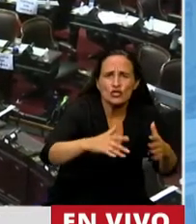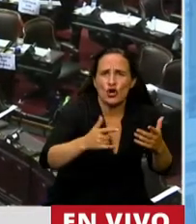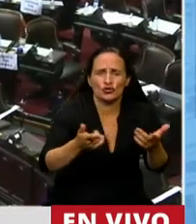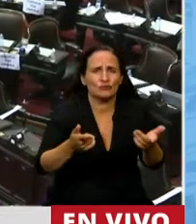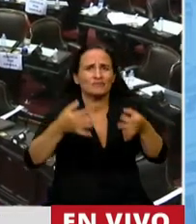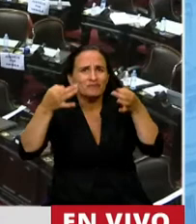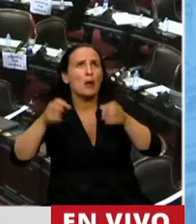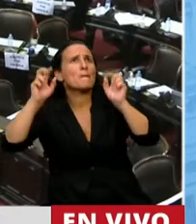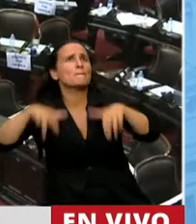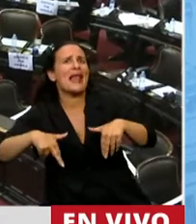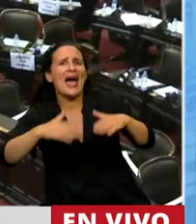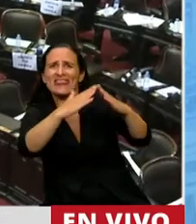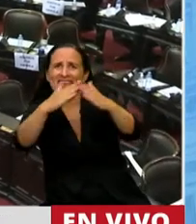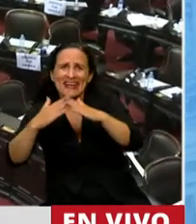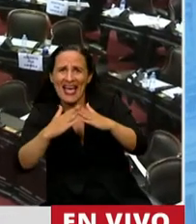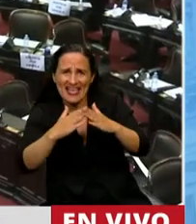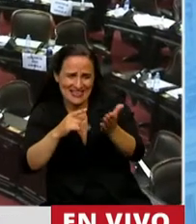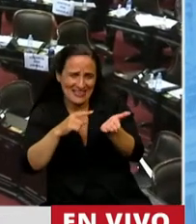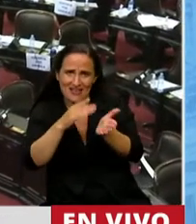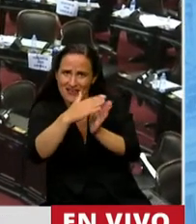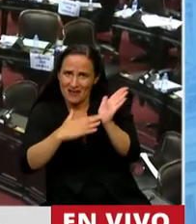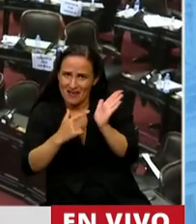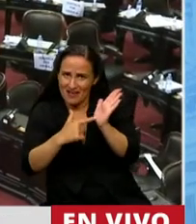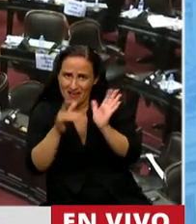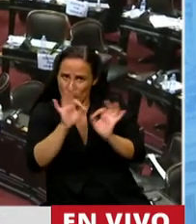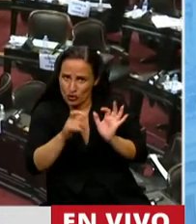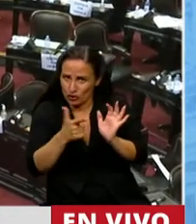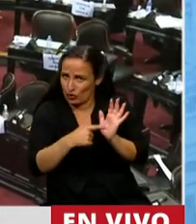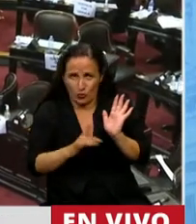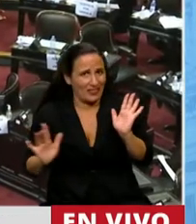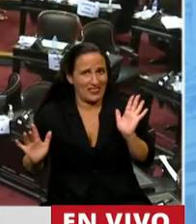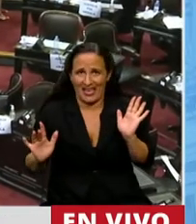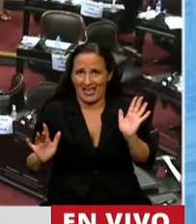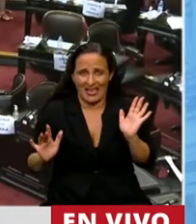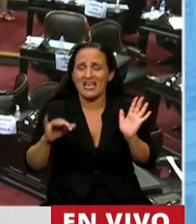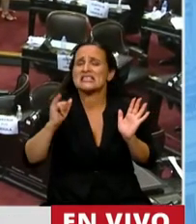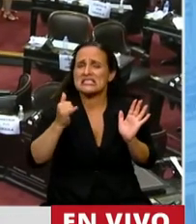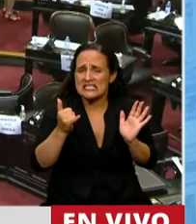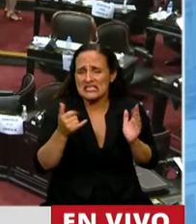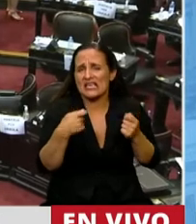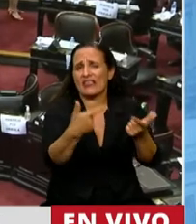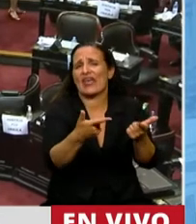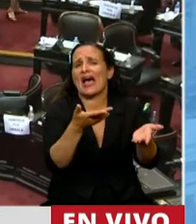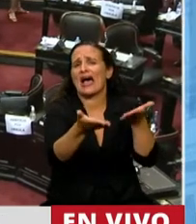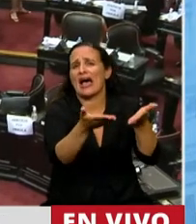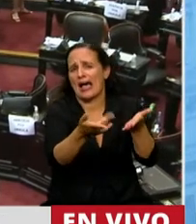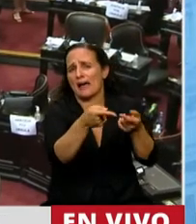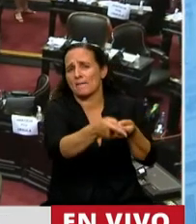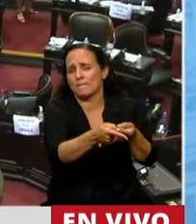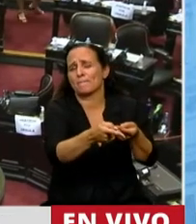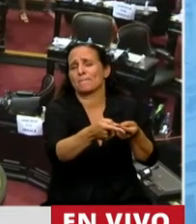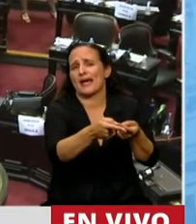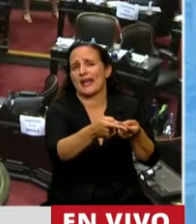plan de viviendas planteado en este proyecto, sino que, insisto, se plantean beneficios para desarrollar la